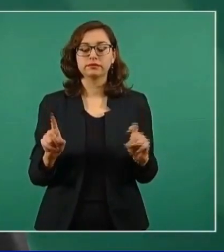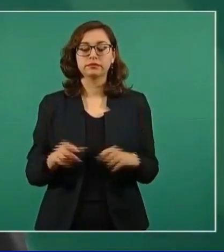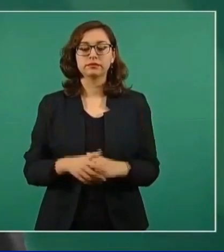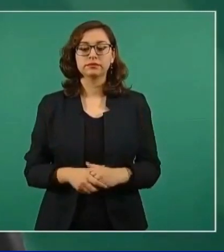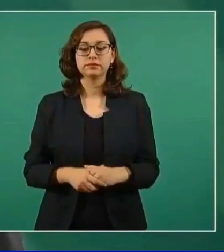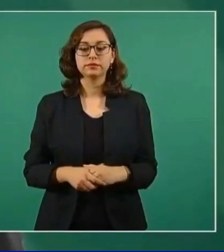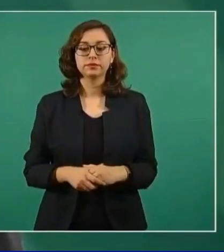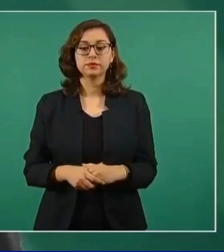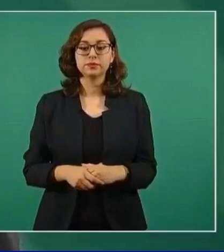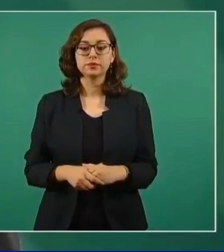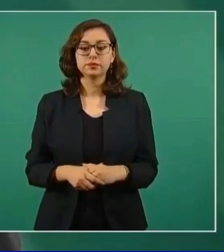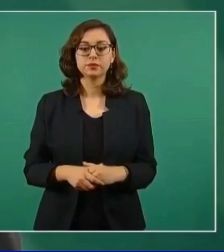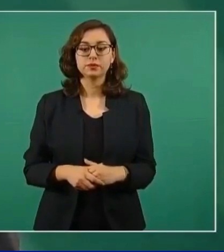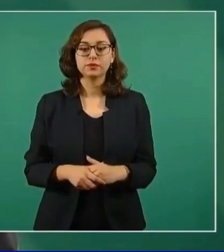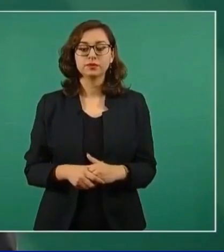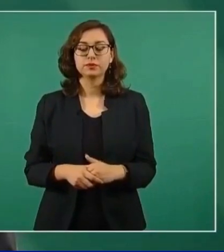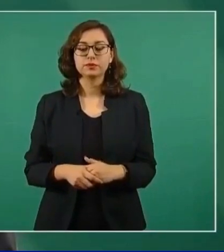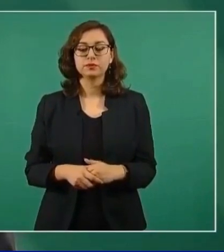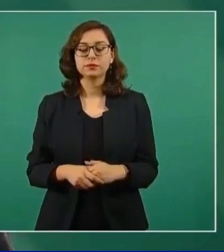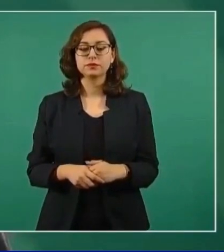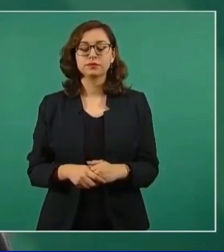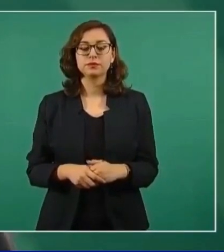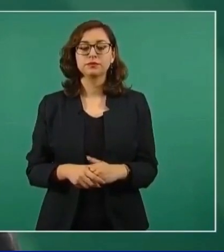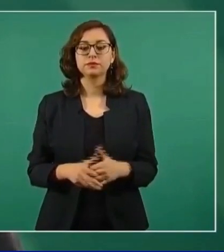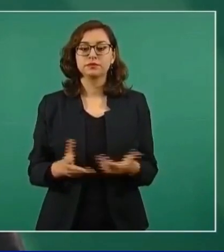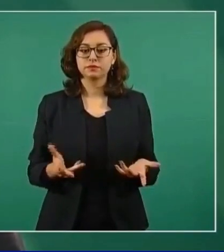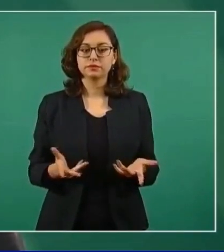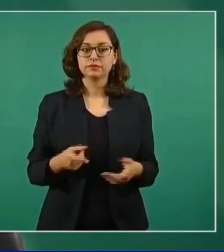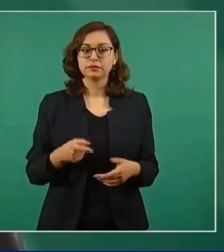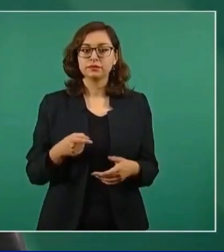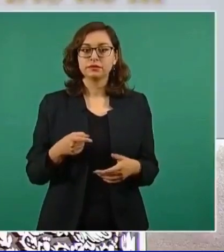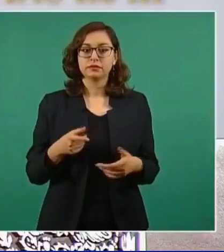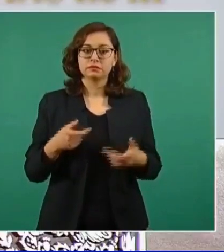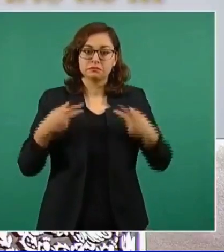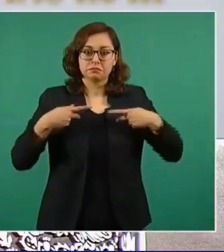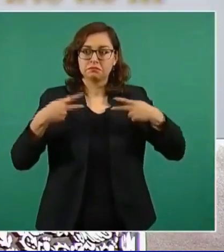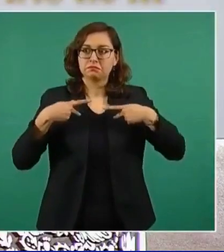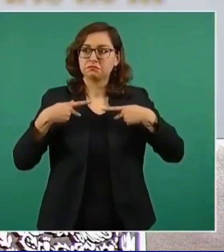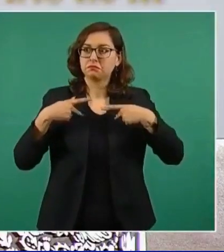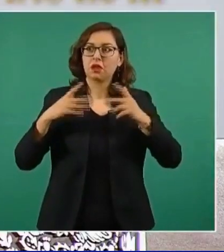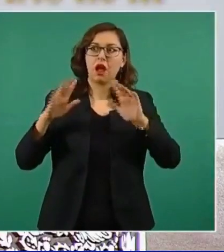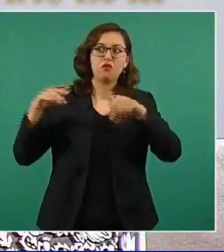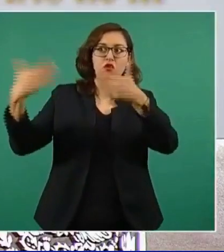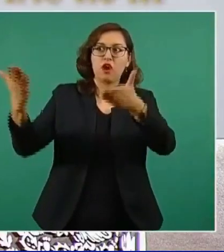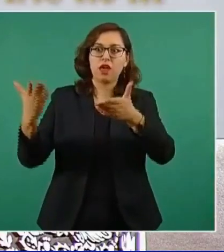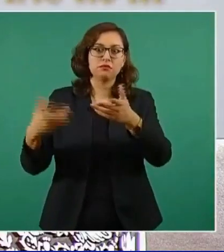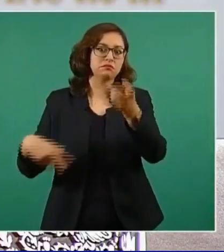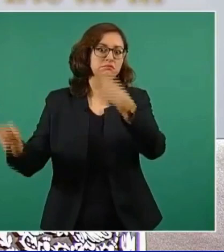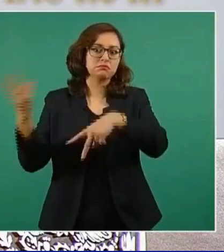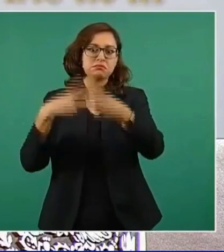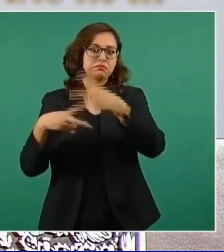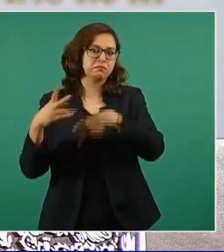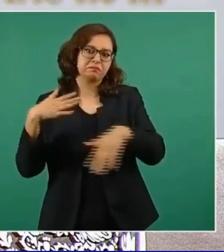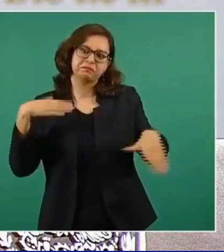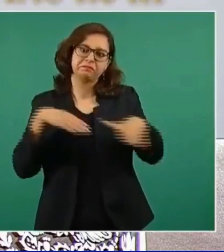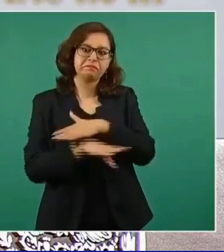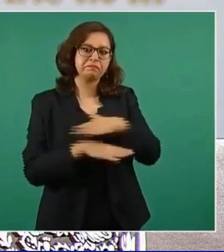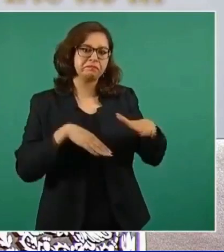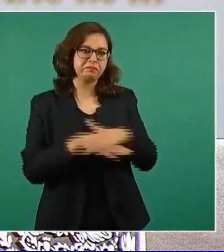sino que han ido ahí a meterse quienes